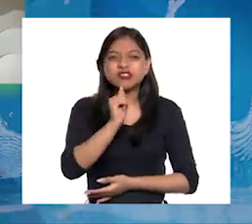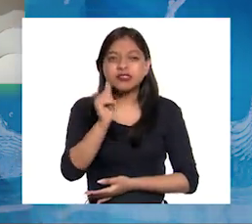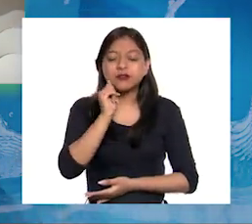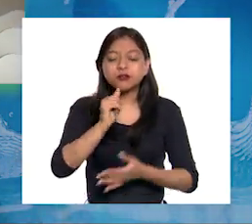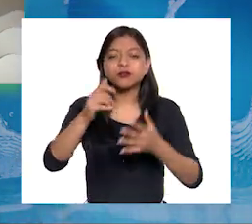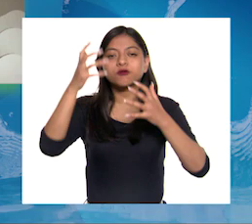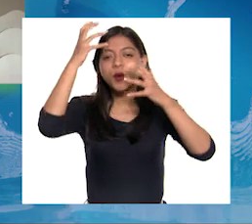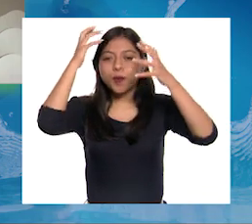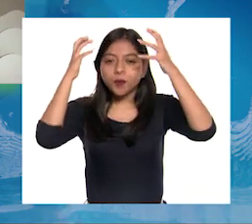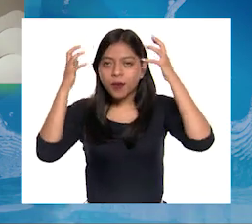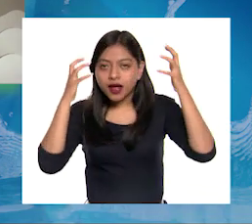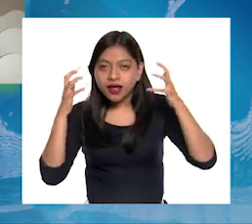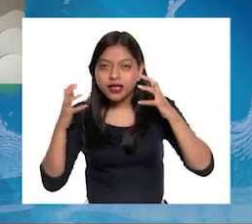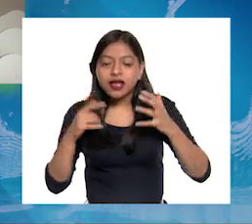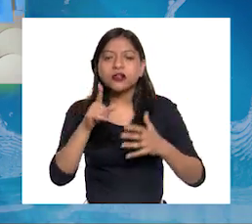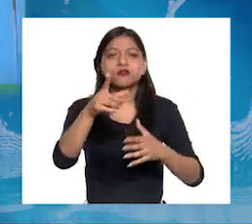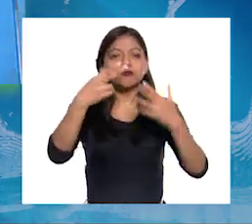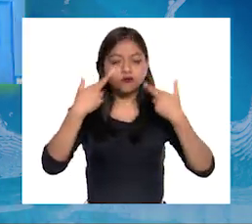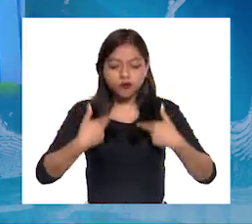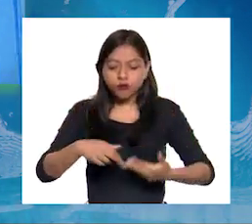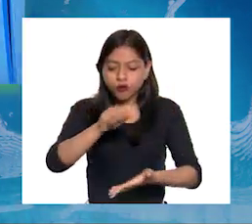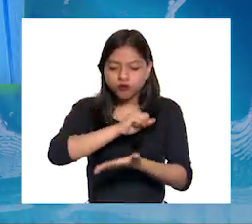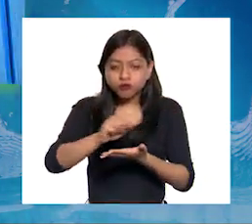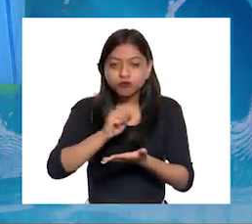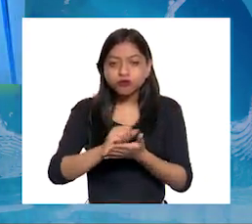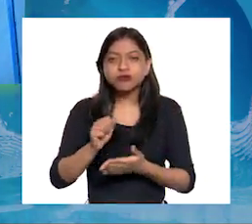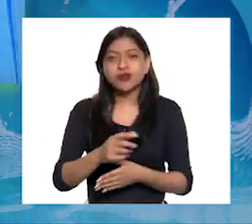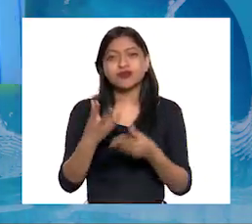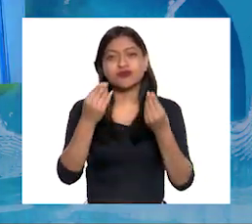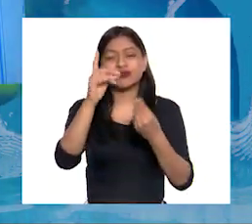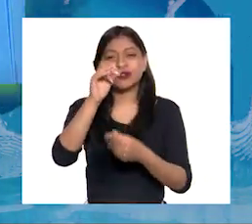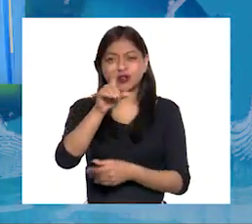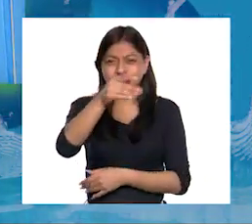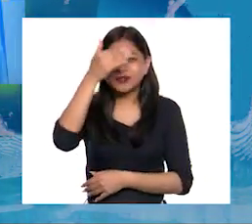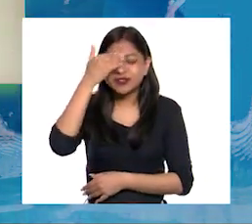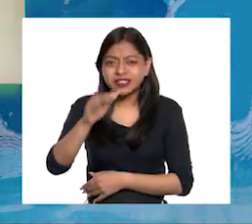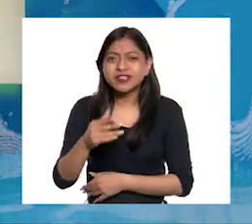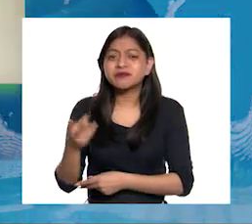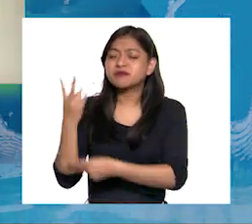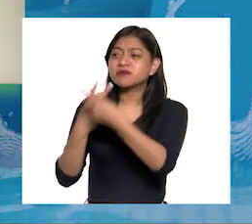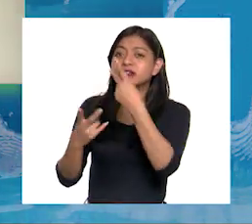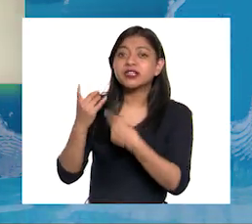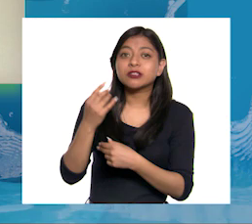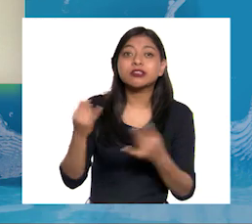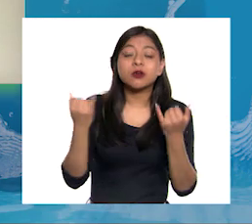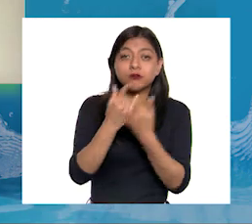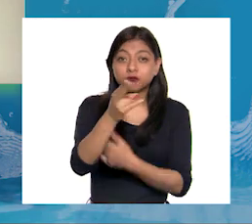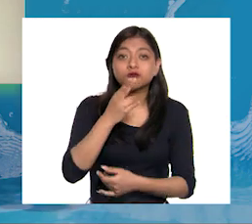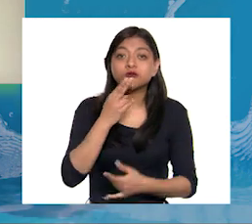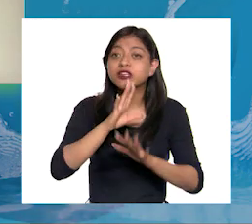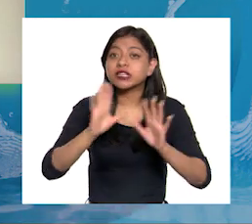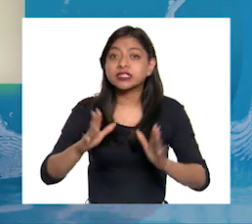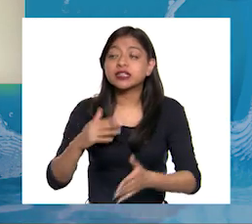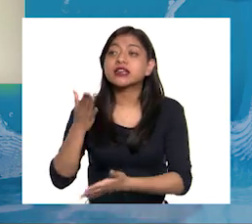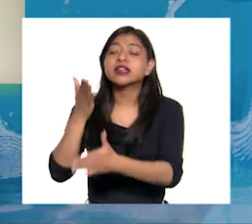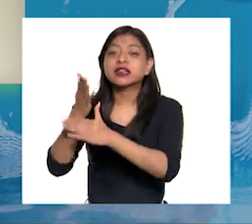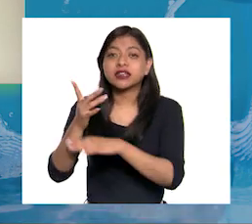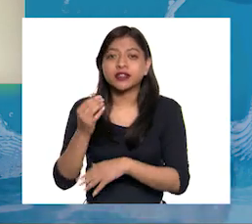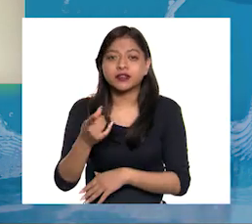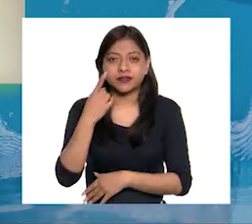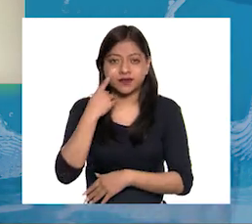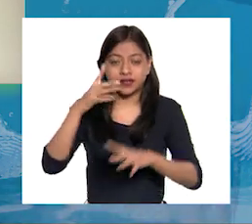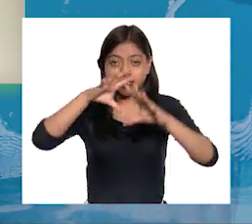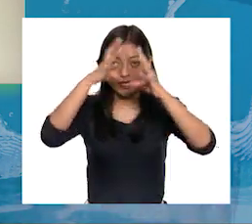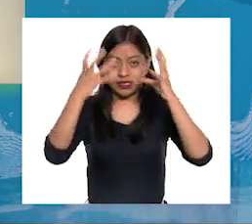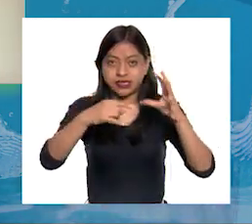litros diarios por persona ¿Sabes de dónde viene el agua y a dónde se va después de ser usada? Del total del agua de